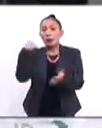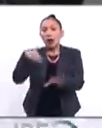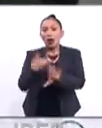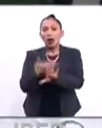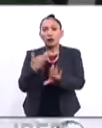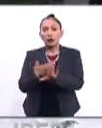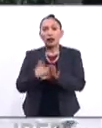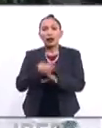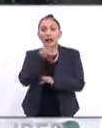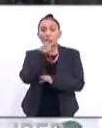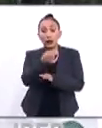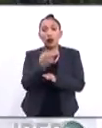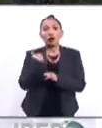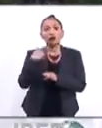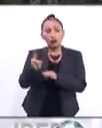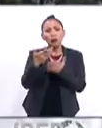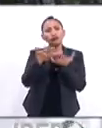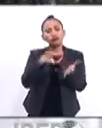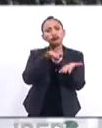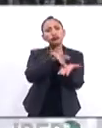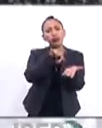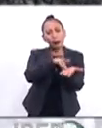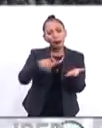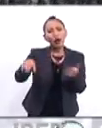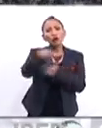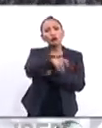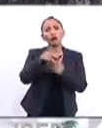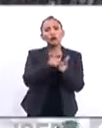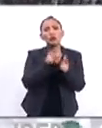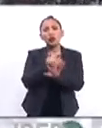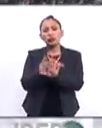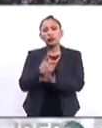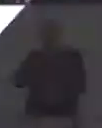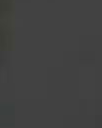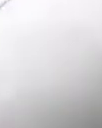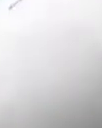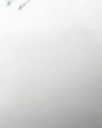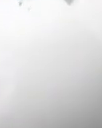luego de que manifestara su abierto apoyo a la oposición.